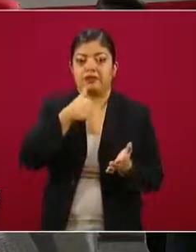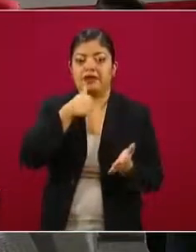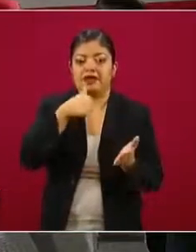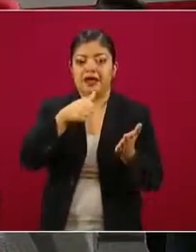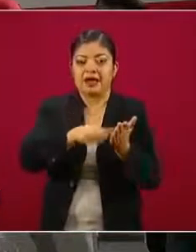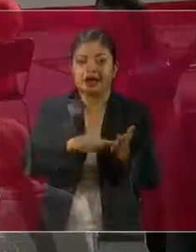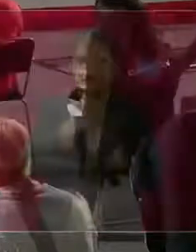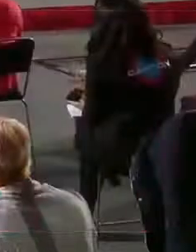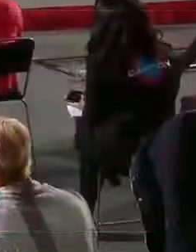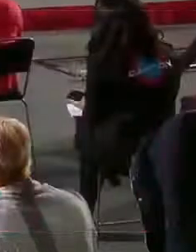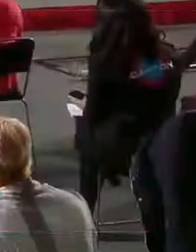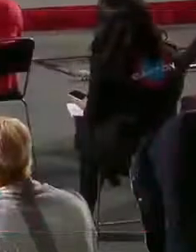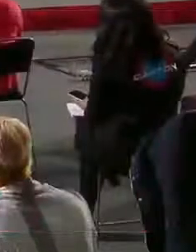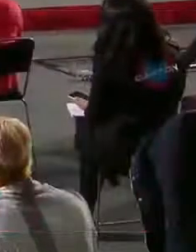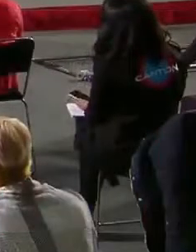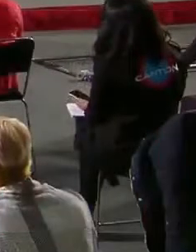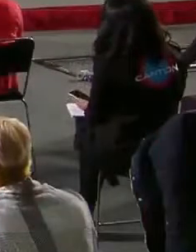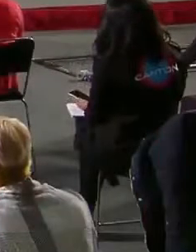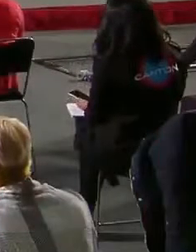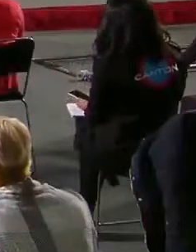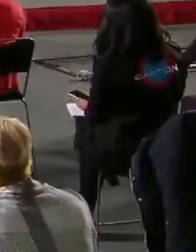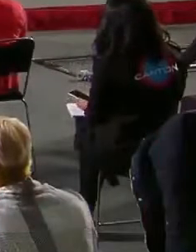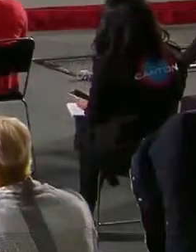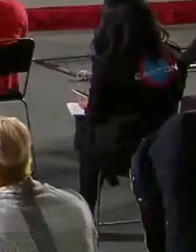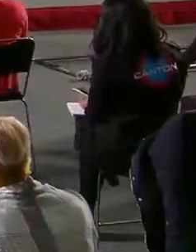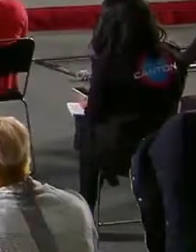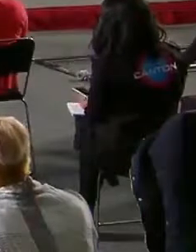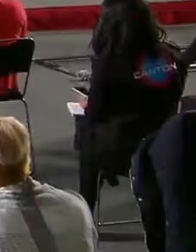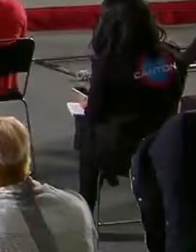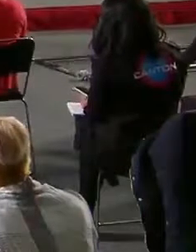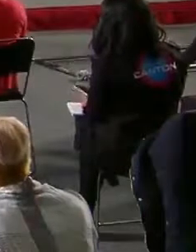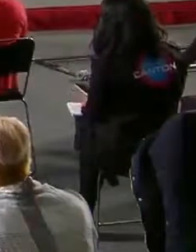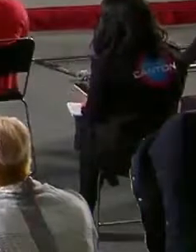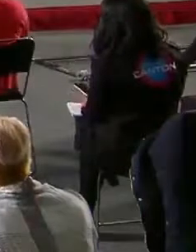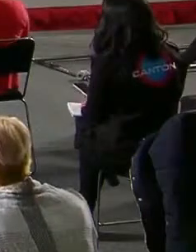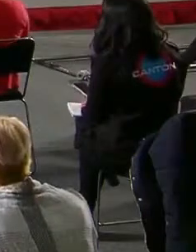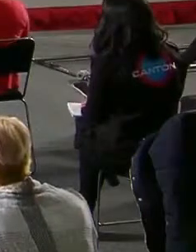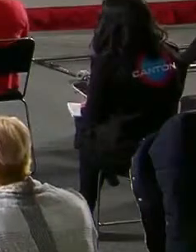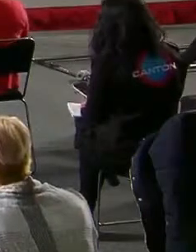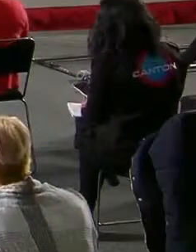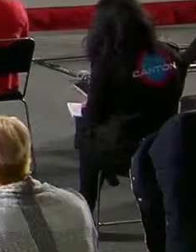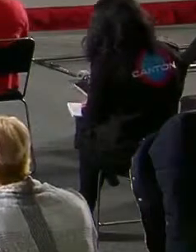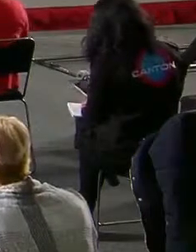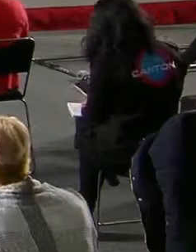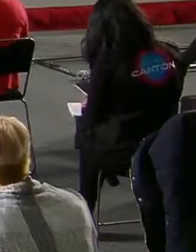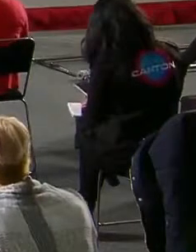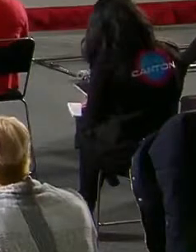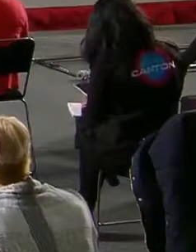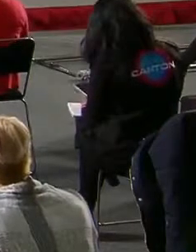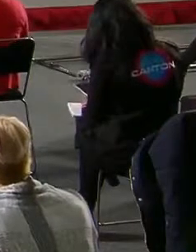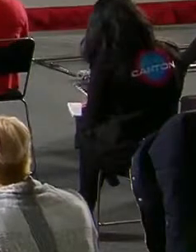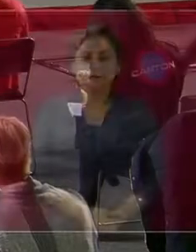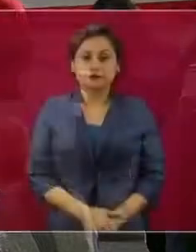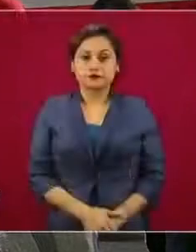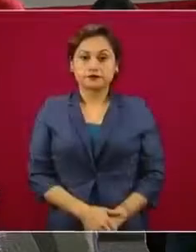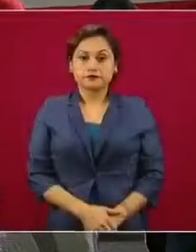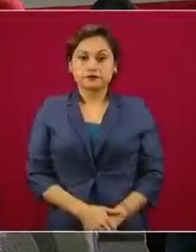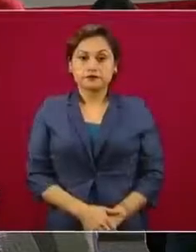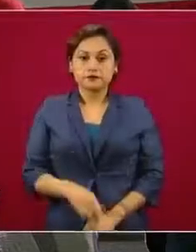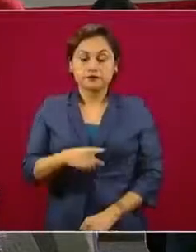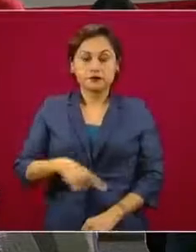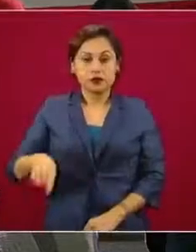diciendo que todo lo manifestado es verdad, aceptan que pueda haber un proceso de acompañamiento y de